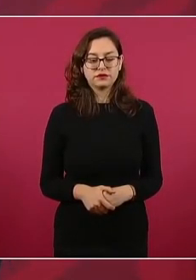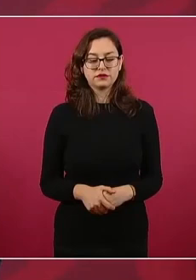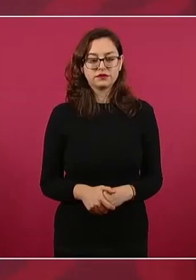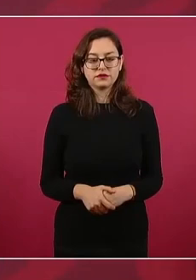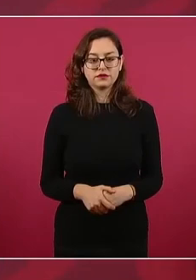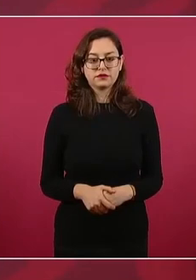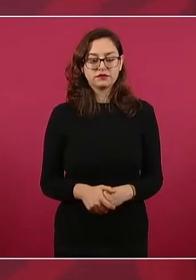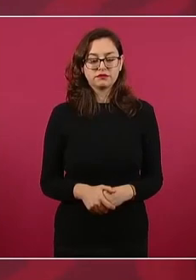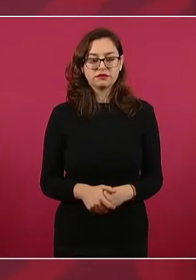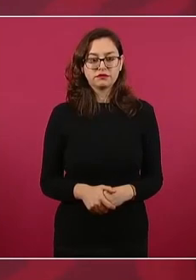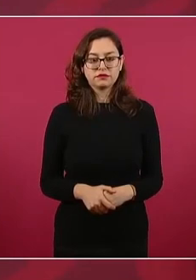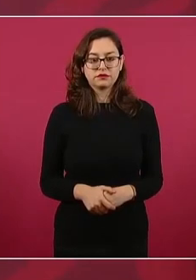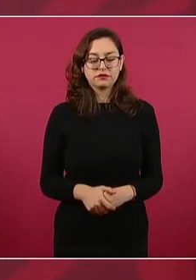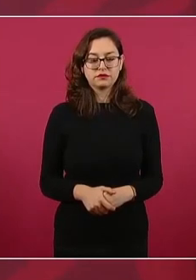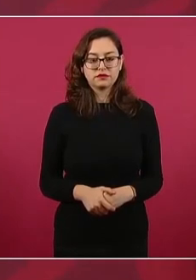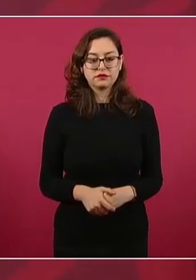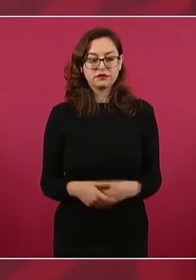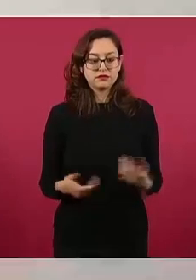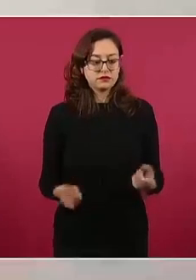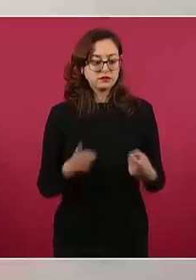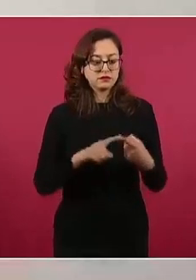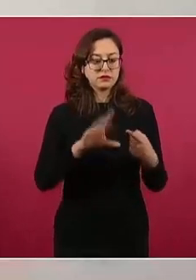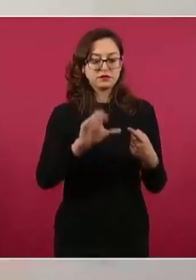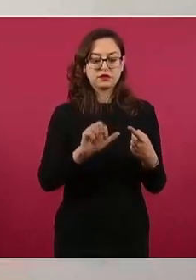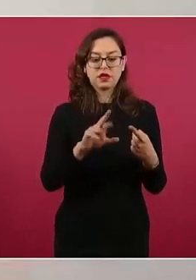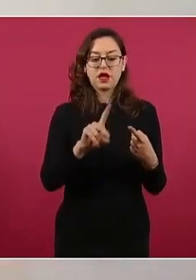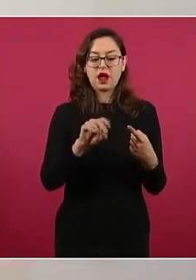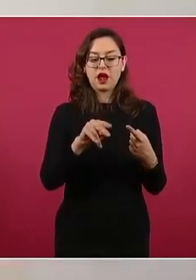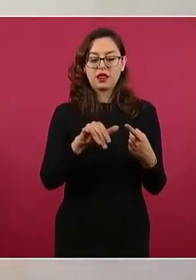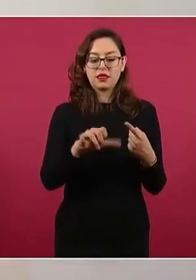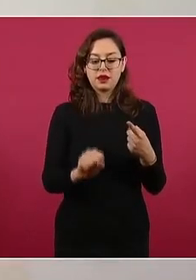del general Cárdenas, de López Mateos?